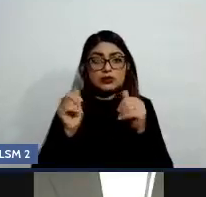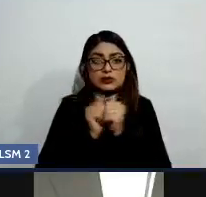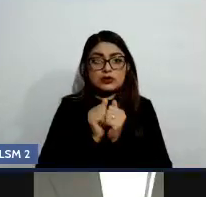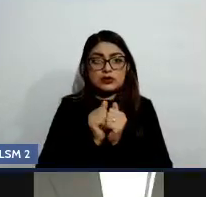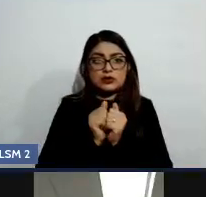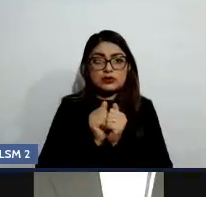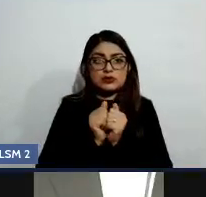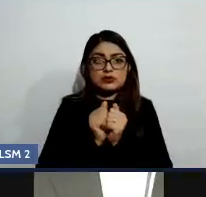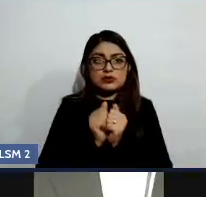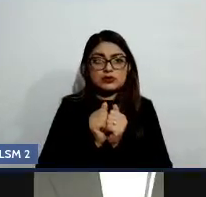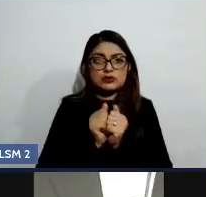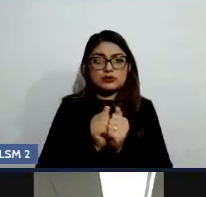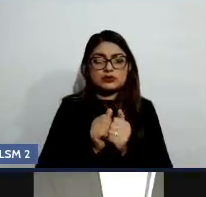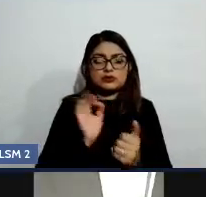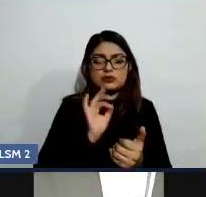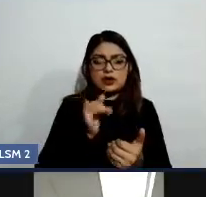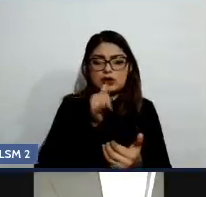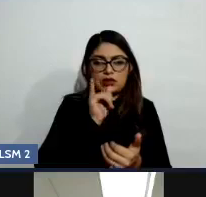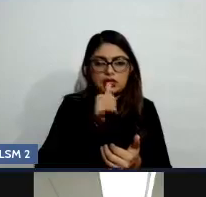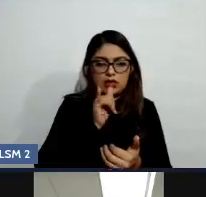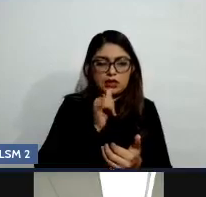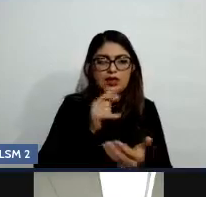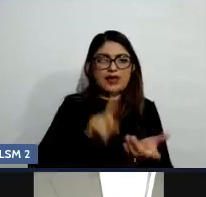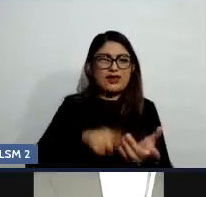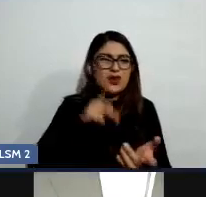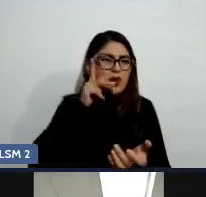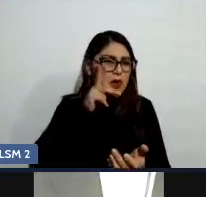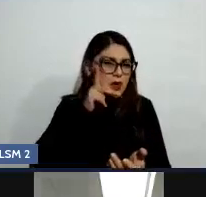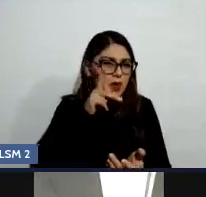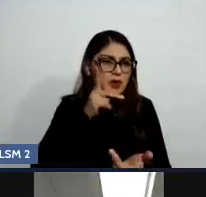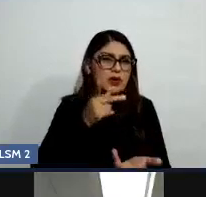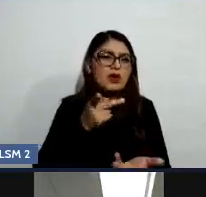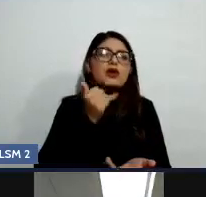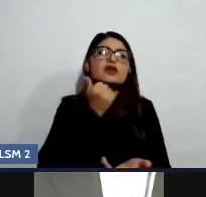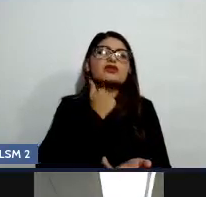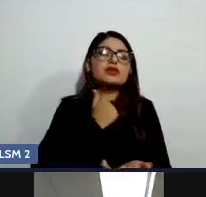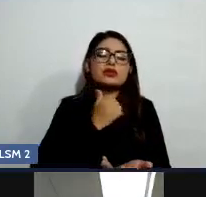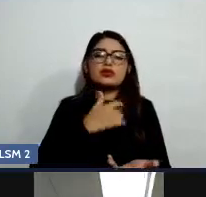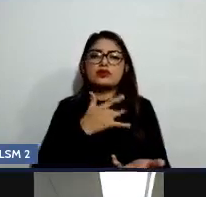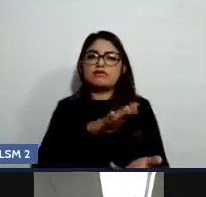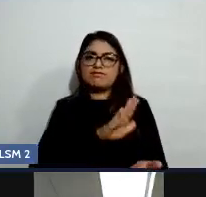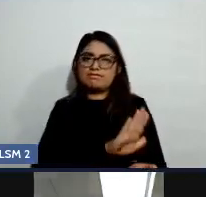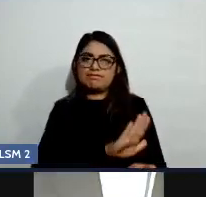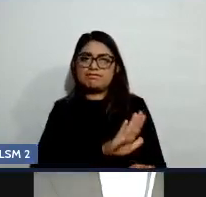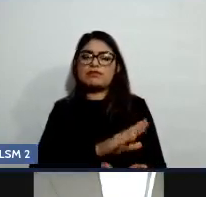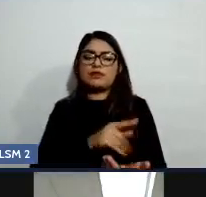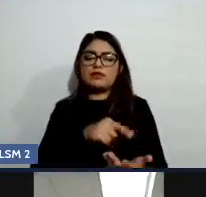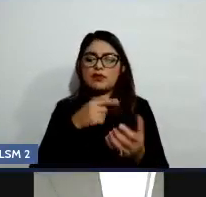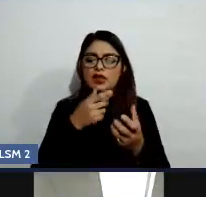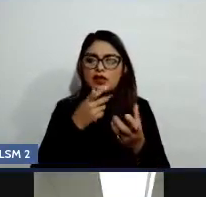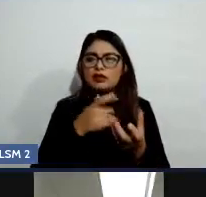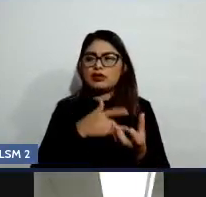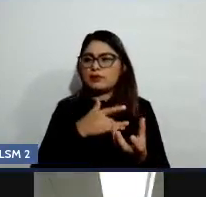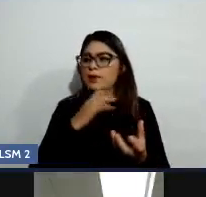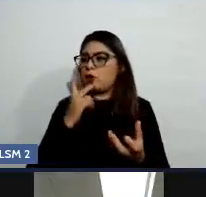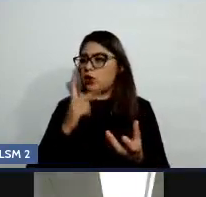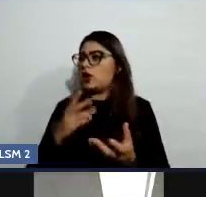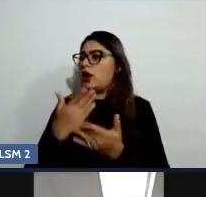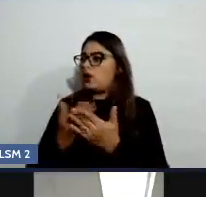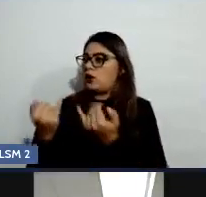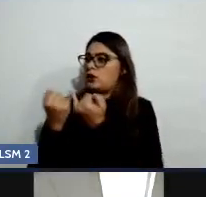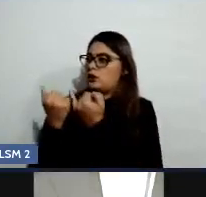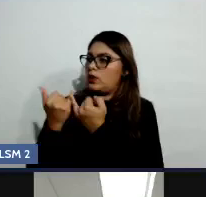agua u otro tipo de bebida que no contenga alcohol para darle tiempo a mi organismo a que vaya